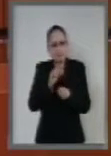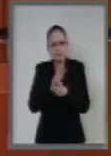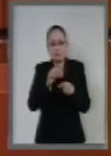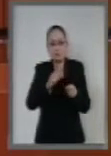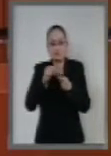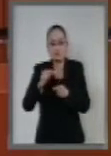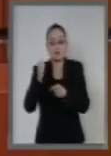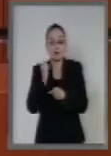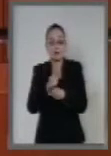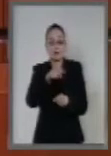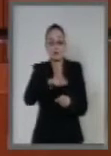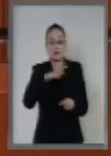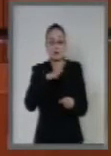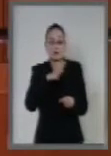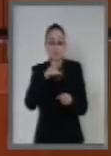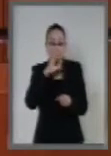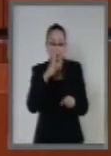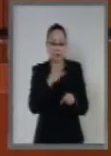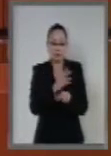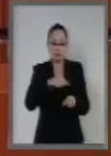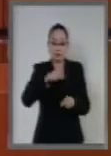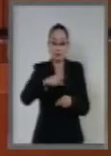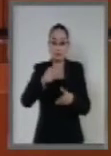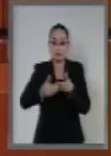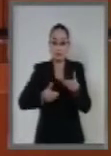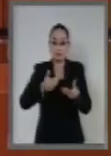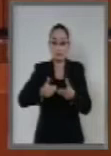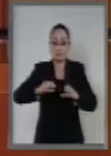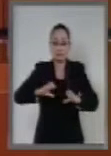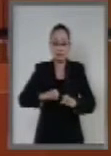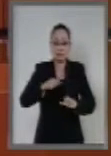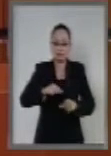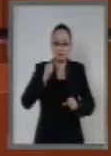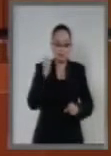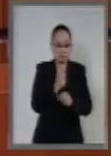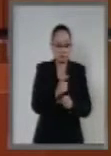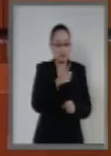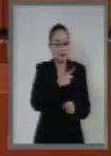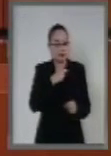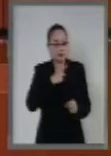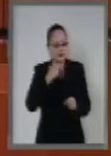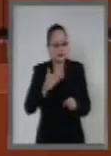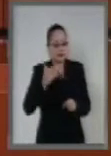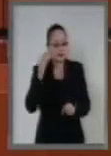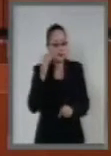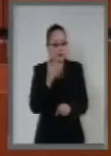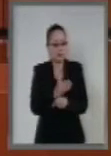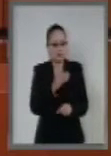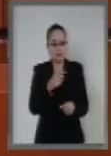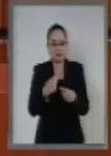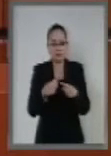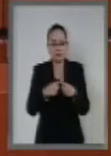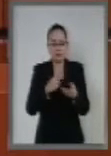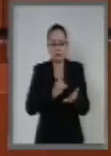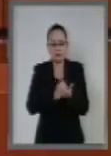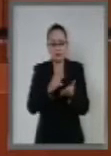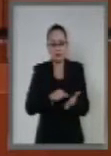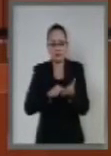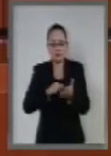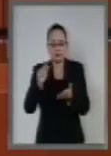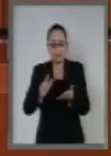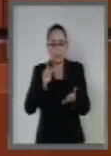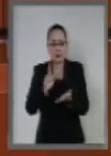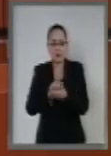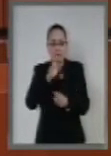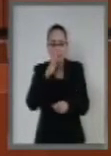detectan responsabilidades de algún funcionario público, tendrán que aplicarse las sanciones que determina la Ley General de